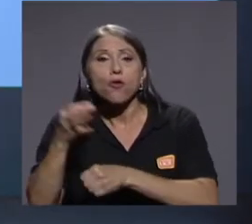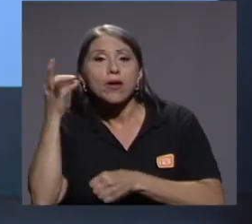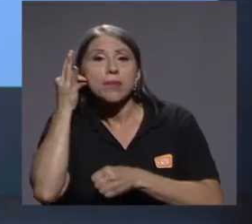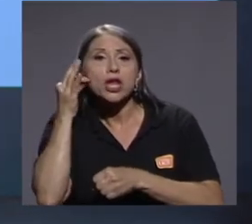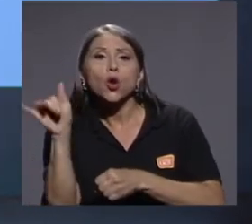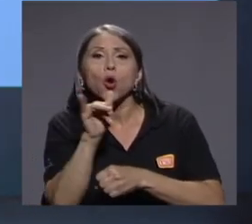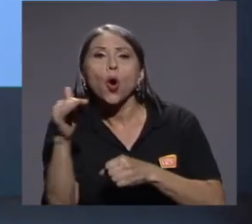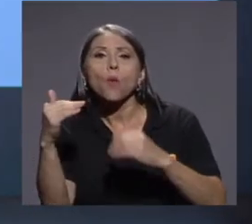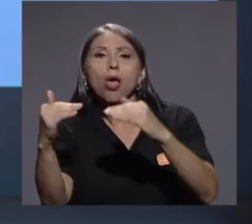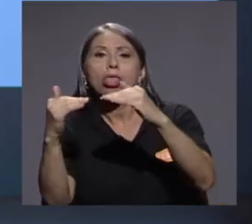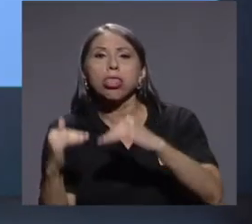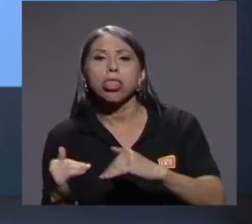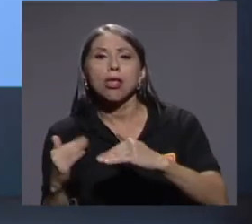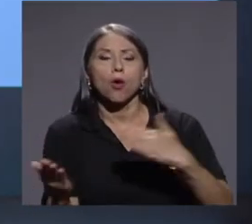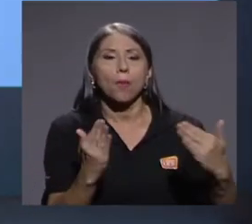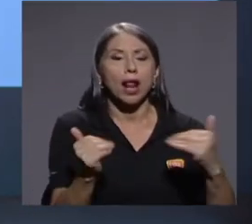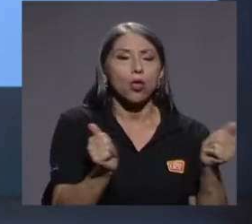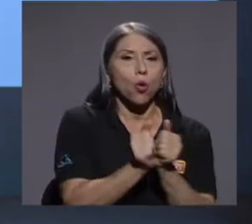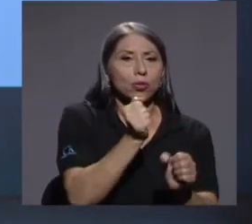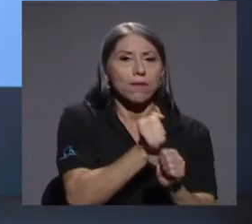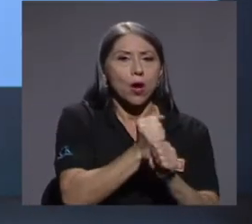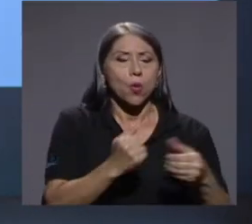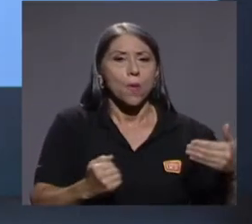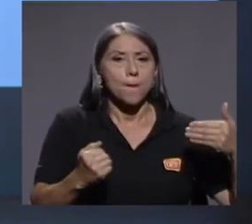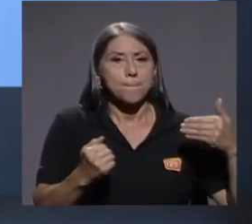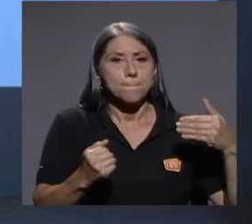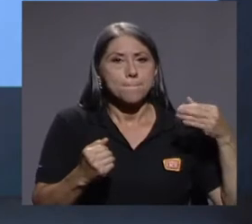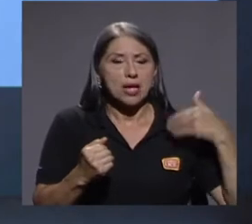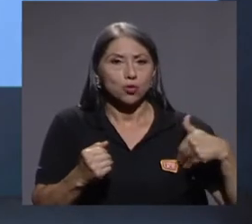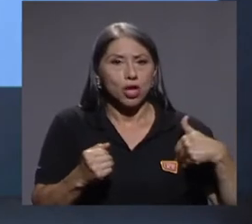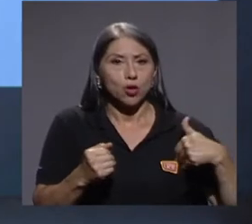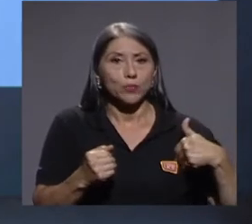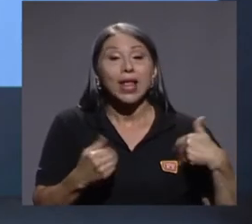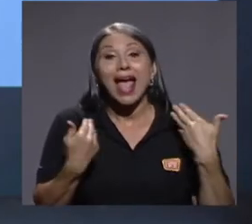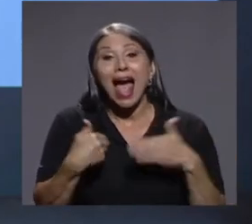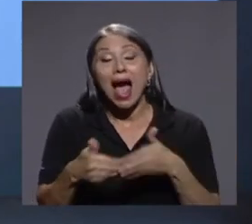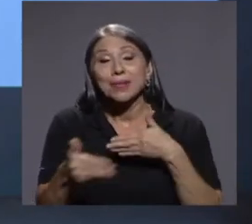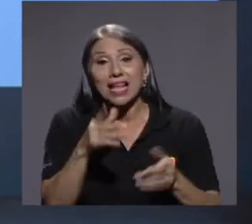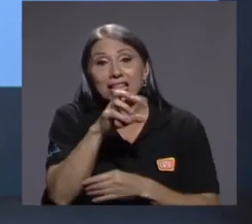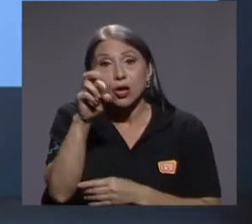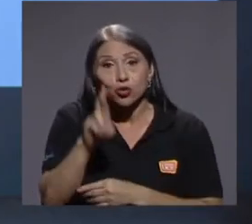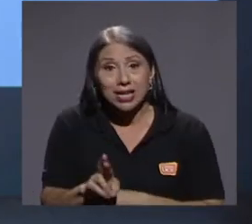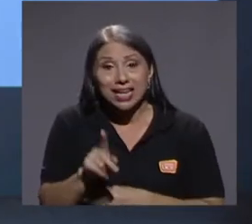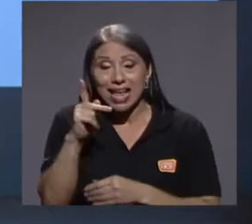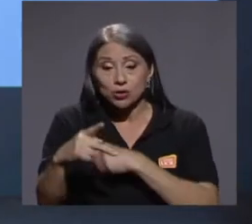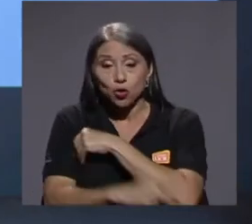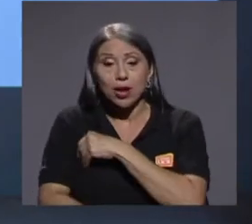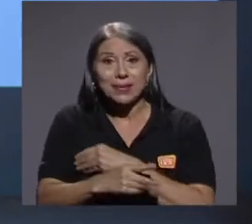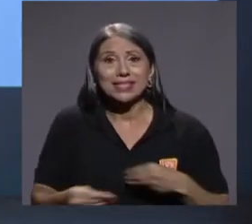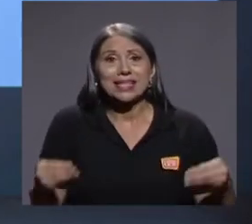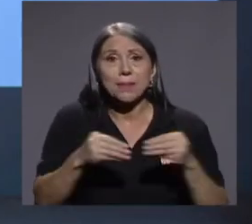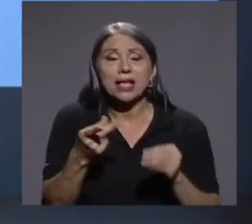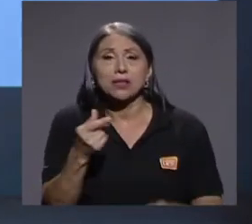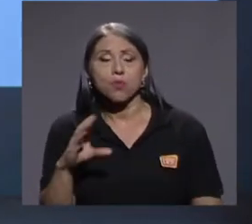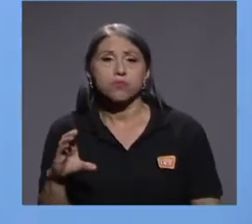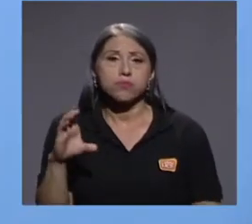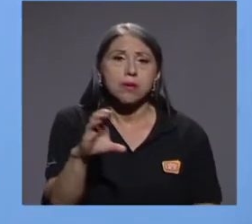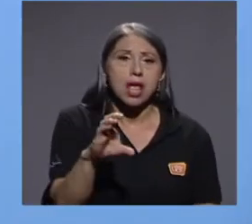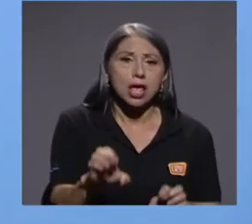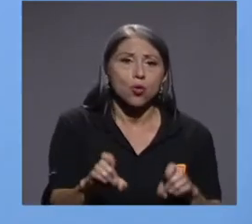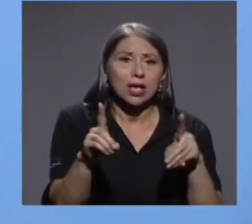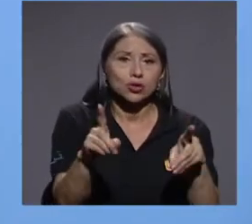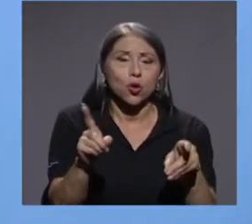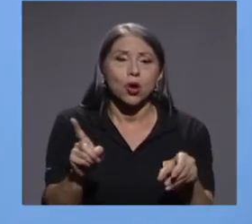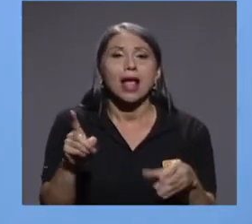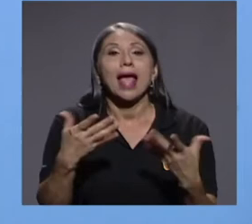de que Costa Rica es uno de los países de la OSD que más invierte en educación, sus indicadores son deficientes. Para